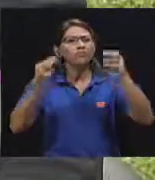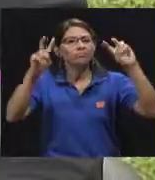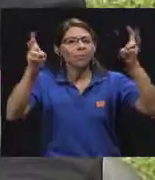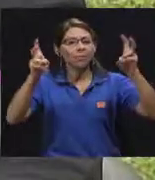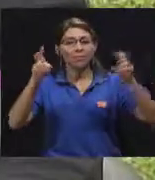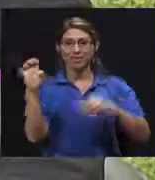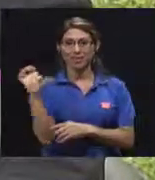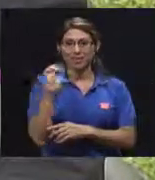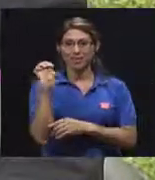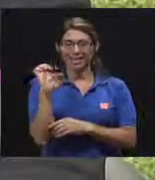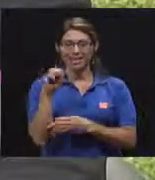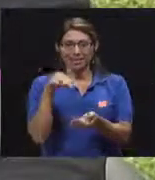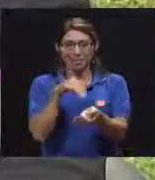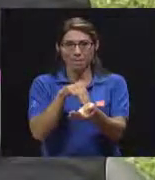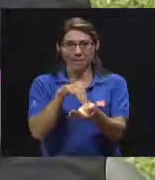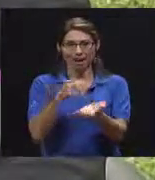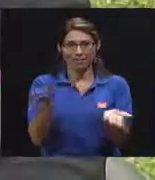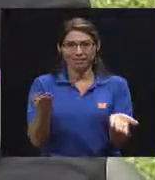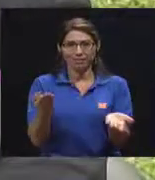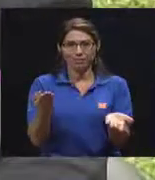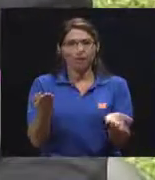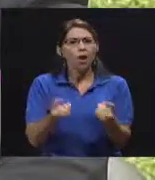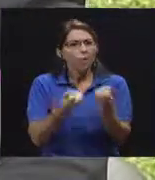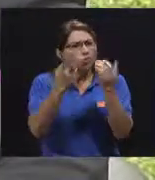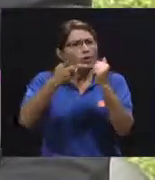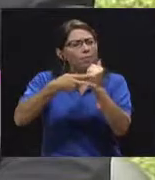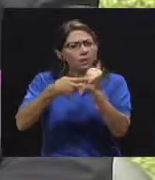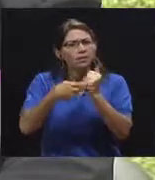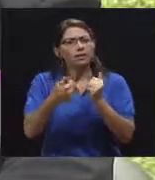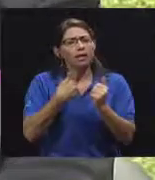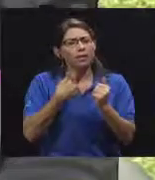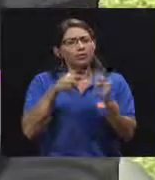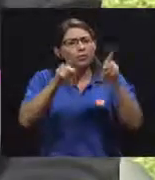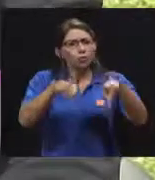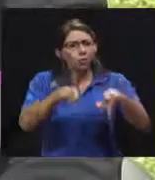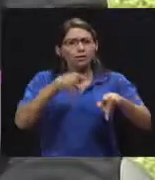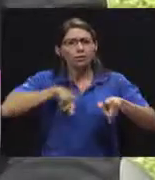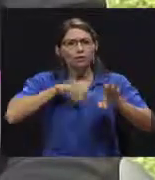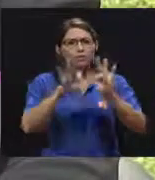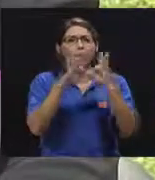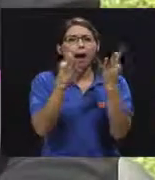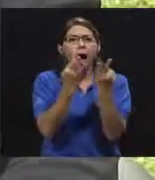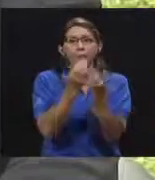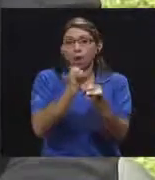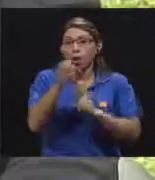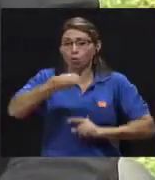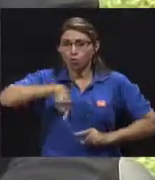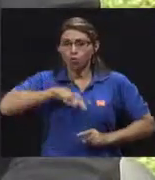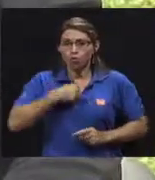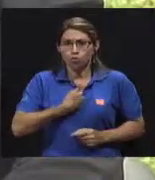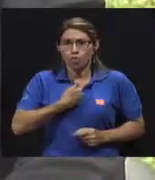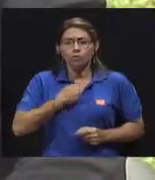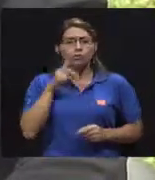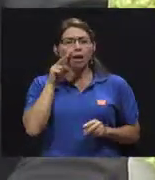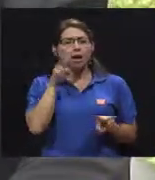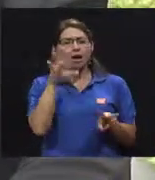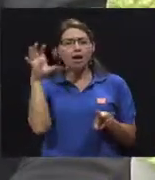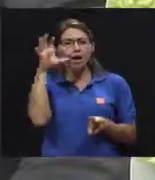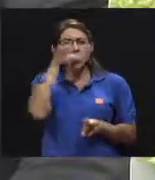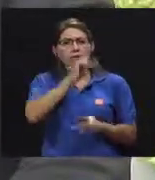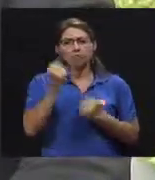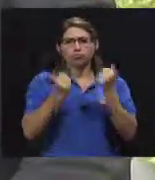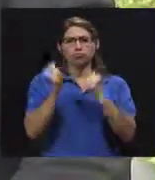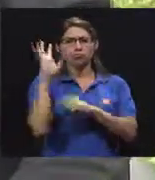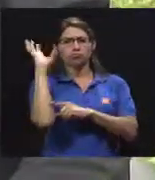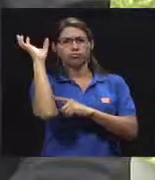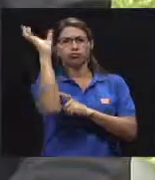de las emergencias médicas, María del Mar. Hemos tenido muchas veces familiares o hasta nosotros mismos, hemos visto la experiencia de cómo llega una